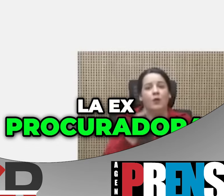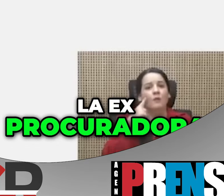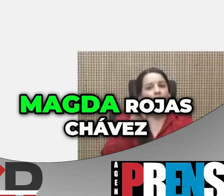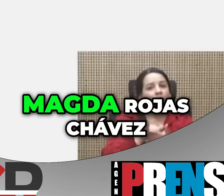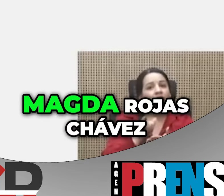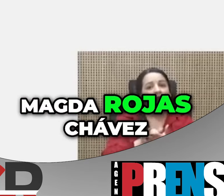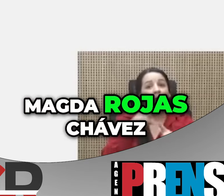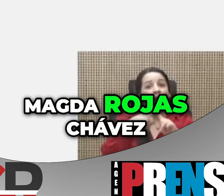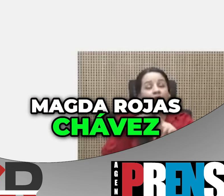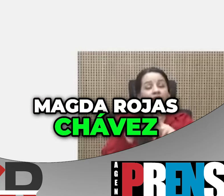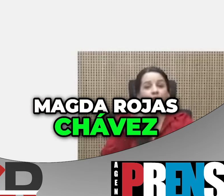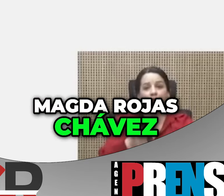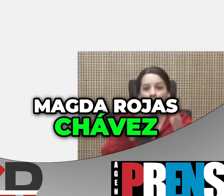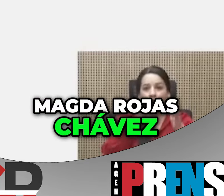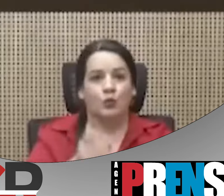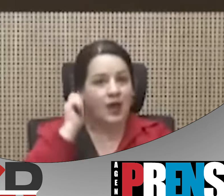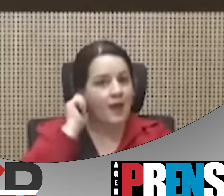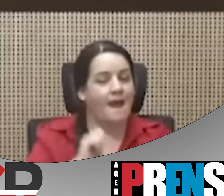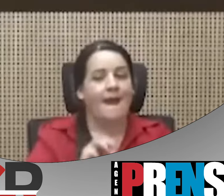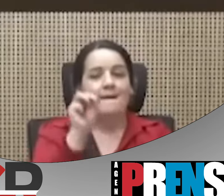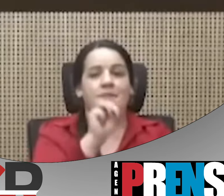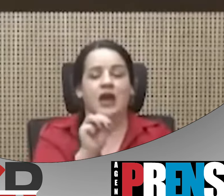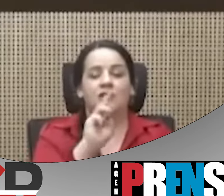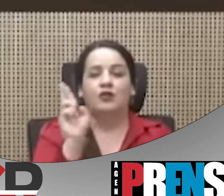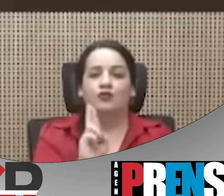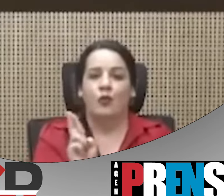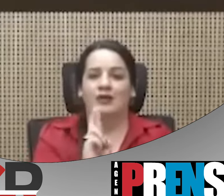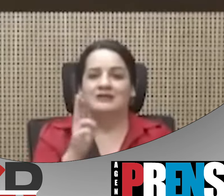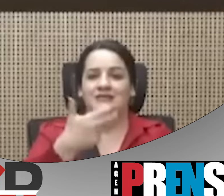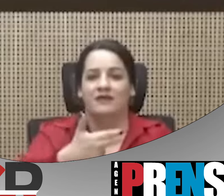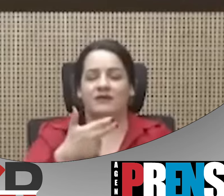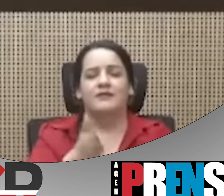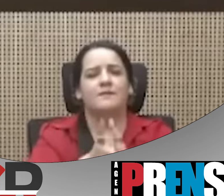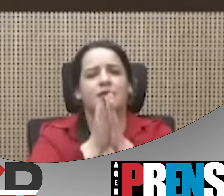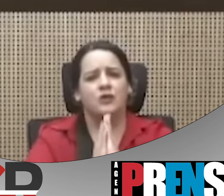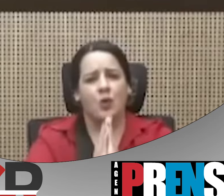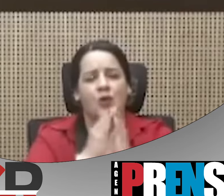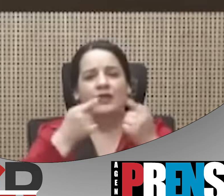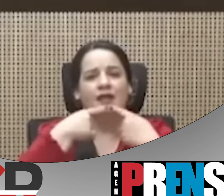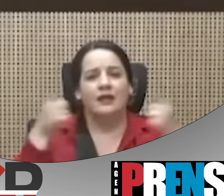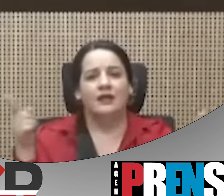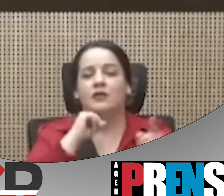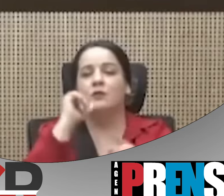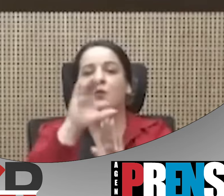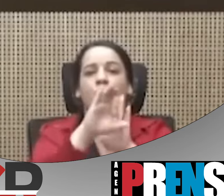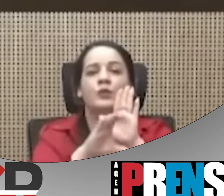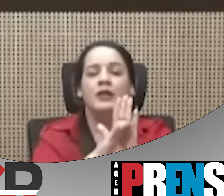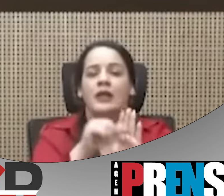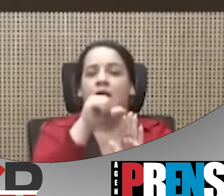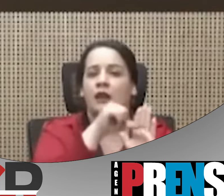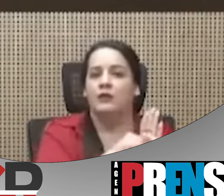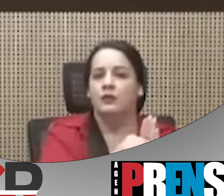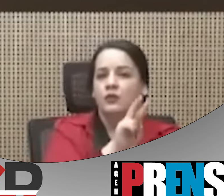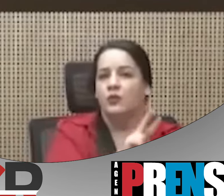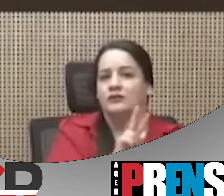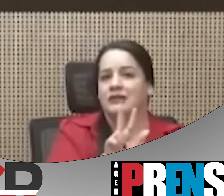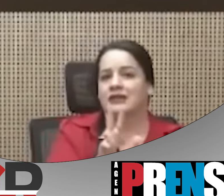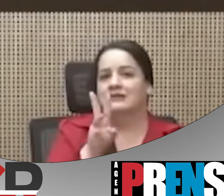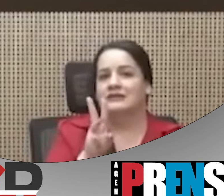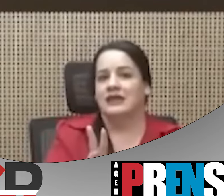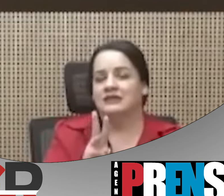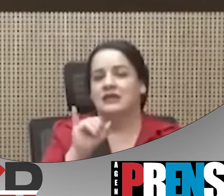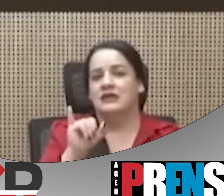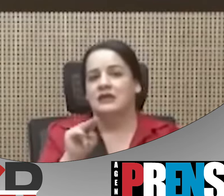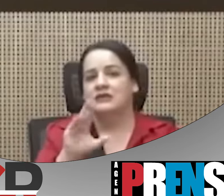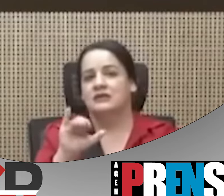procuradora Magda Rojas Chávez pidió declarar inconstitucional el artículo 236, inciso 2, de la